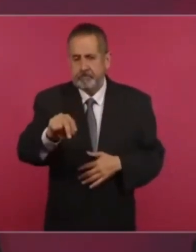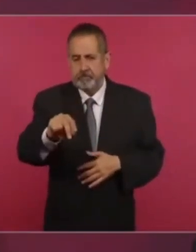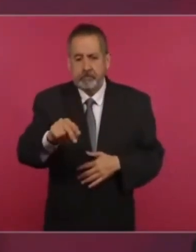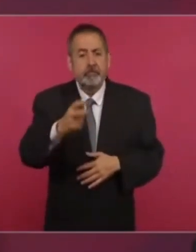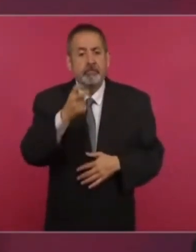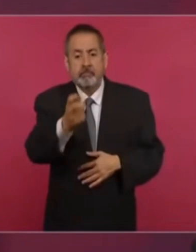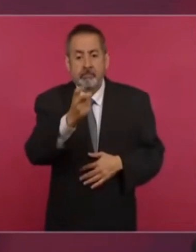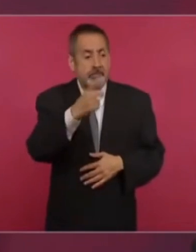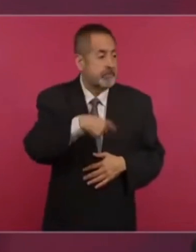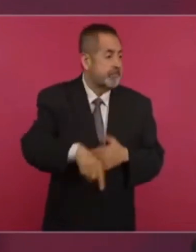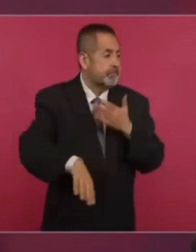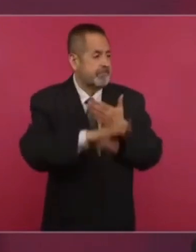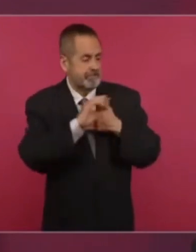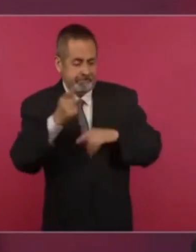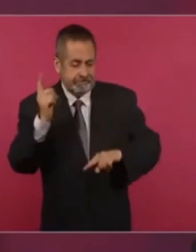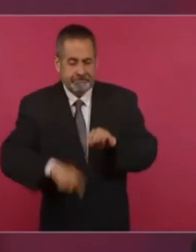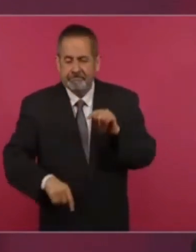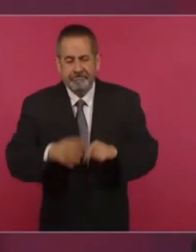con nosotros,